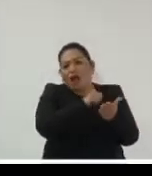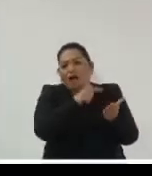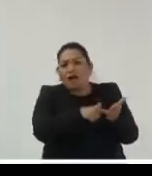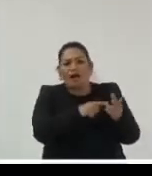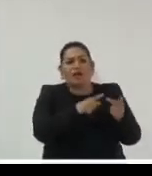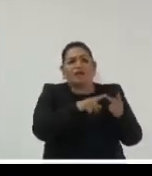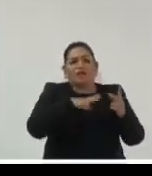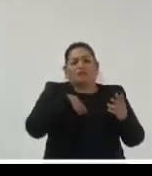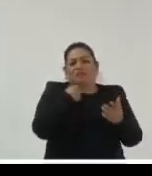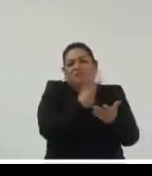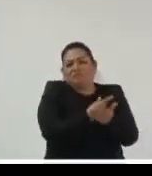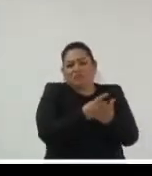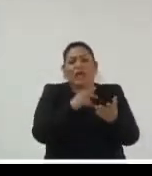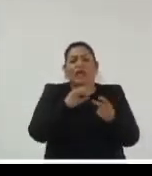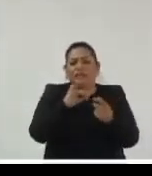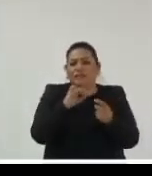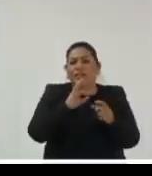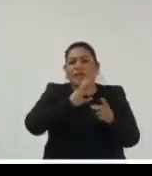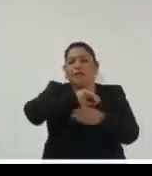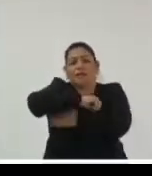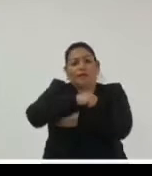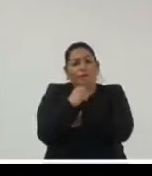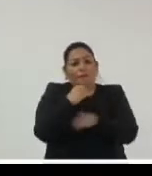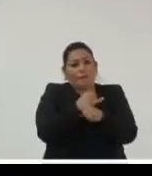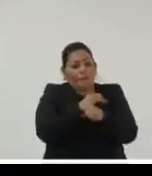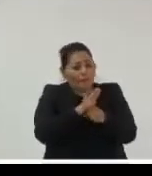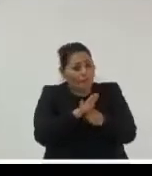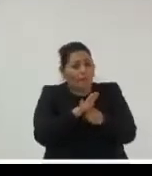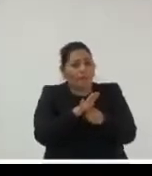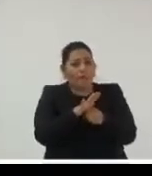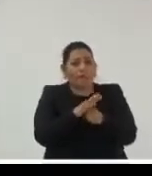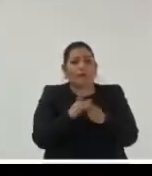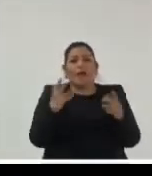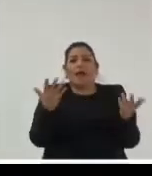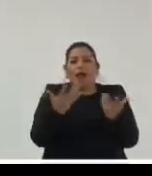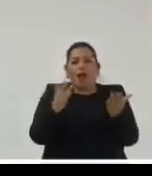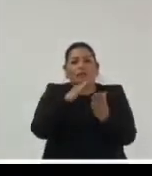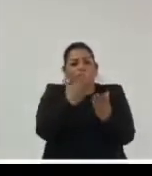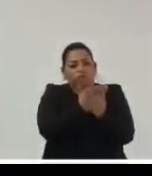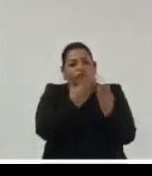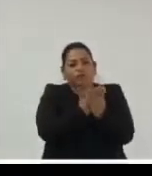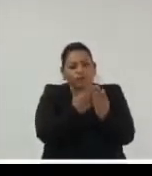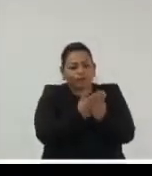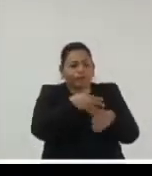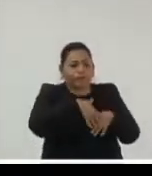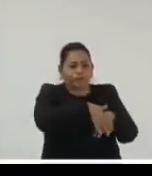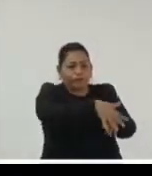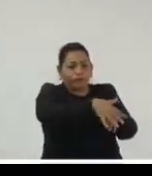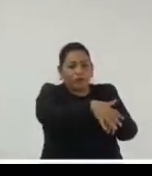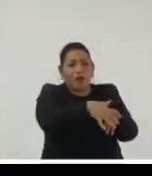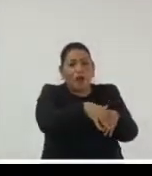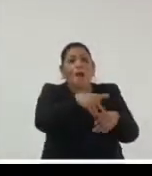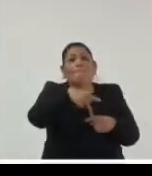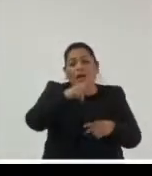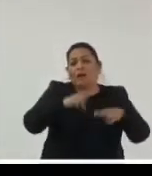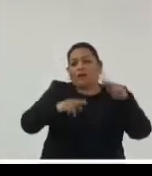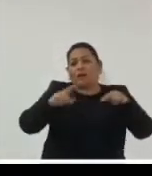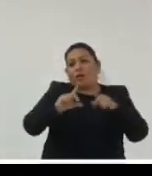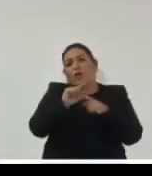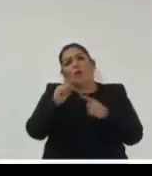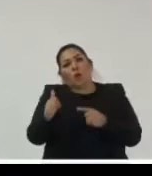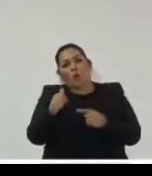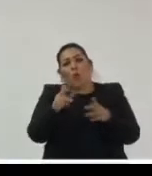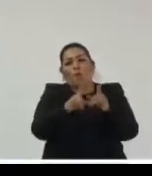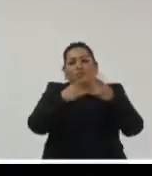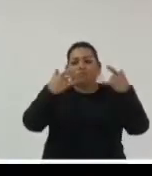registra voluntades y que origina los archivos y que también se registra a nivel de otros instrumentos como